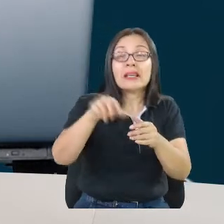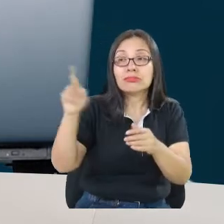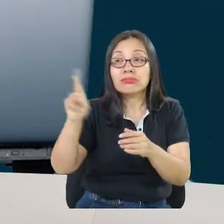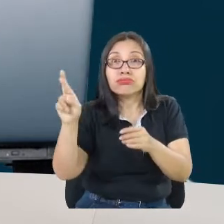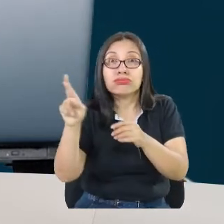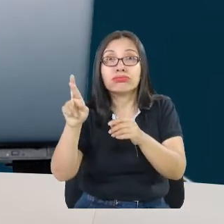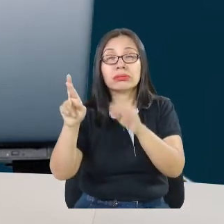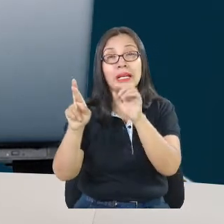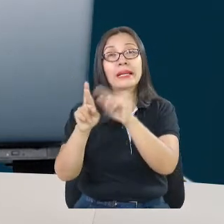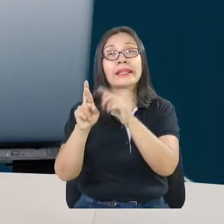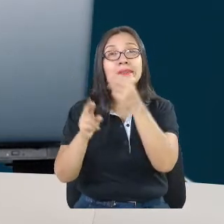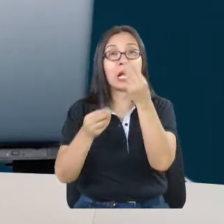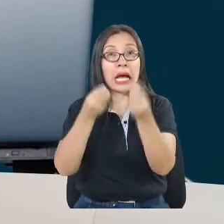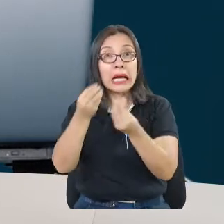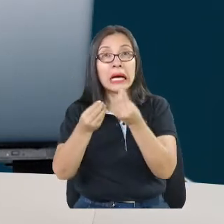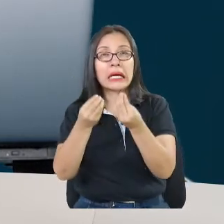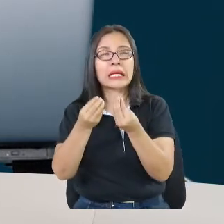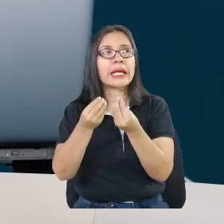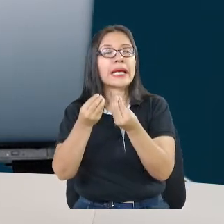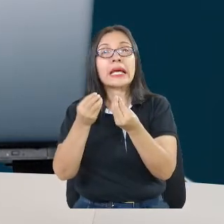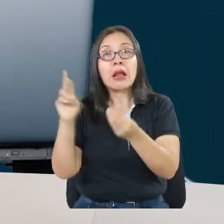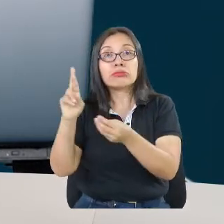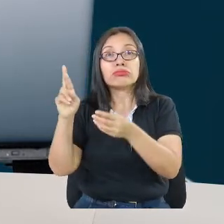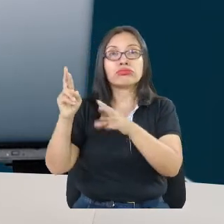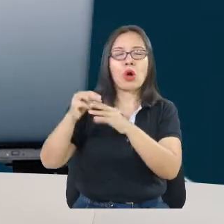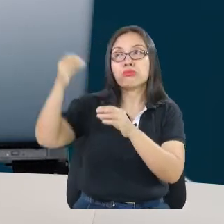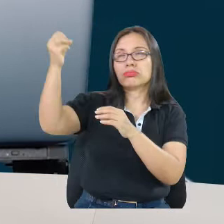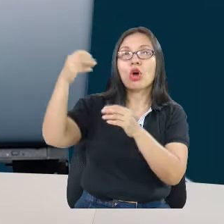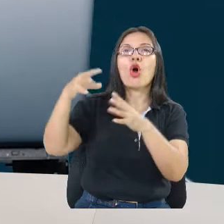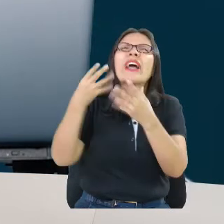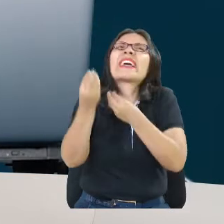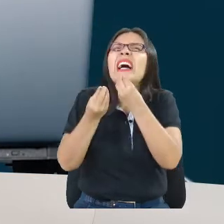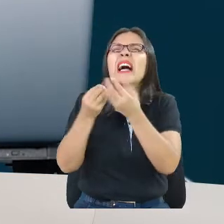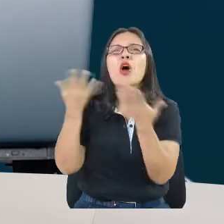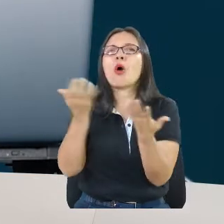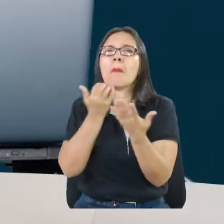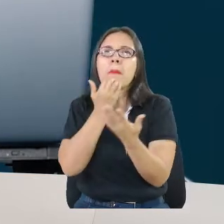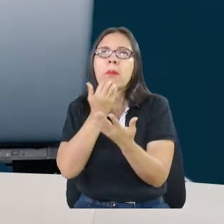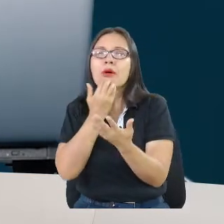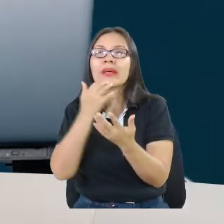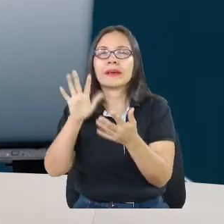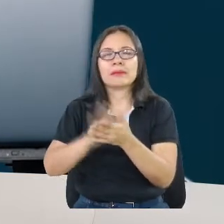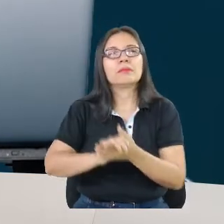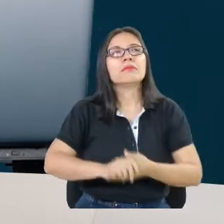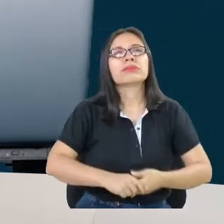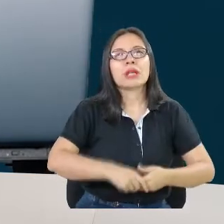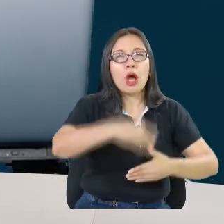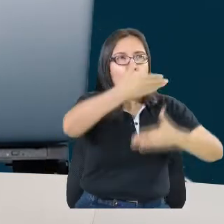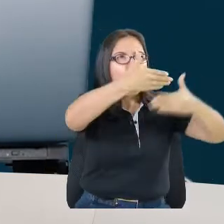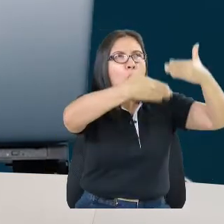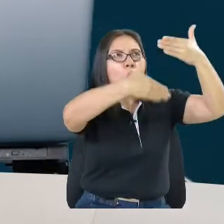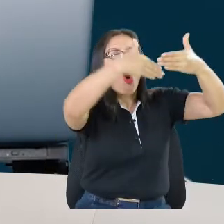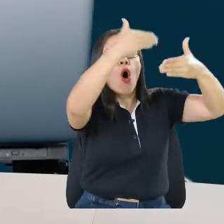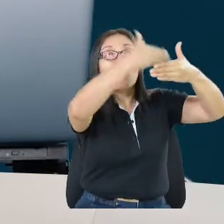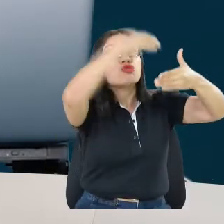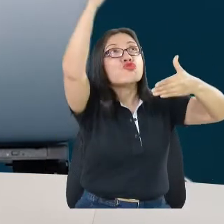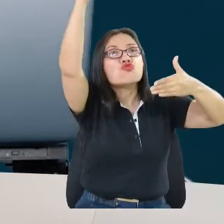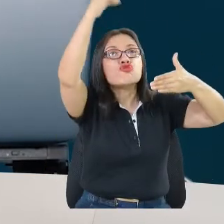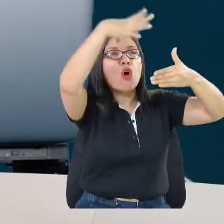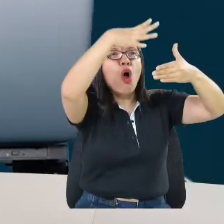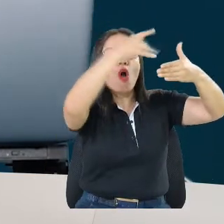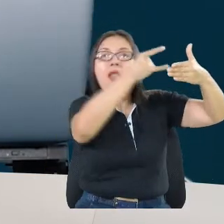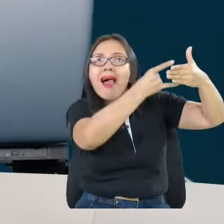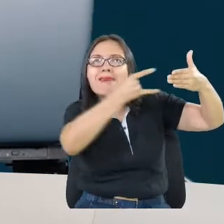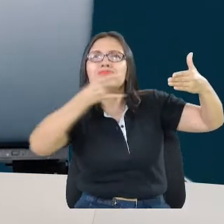tengan incorporadas elementos como paneles solares que permitan que sean sostenibles y amigables